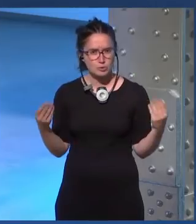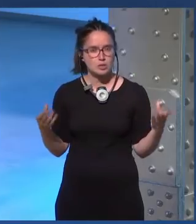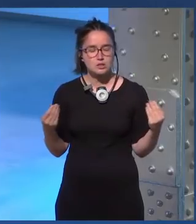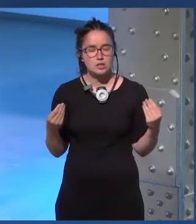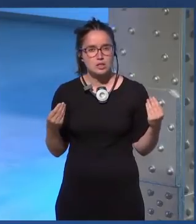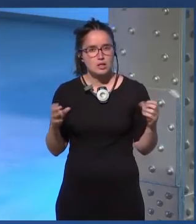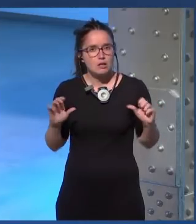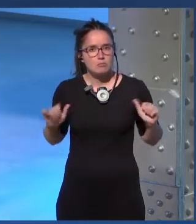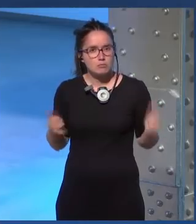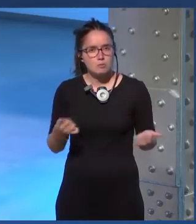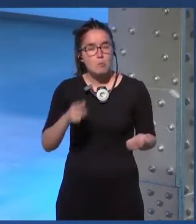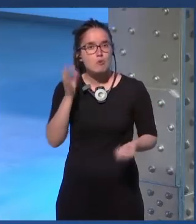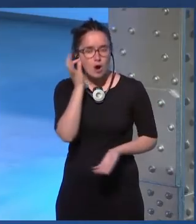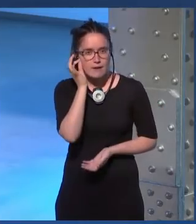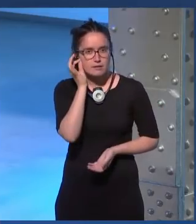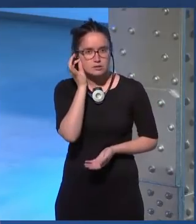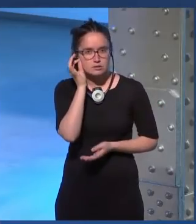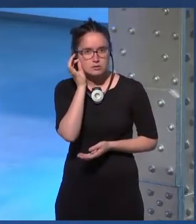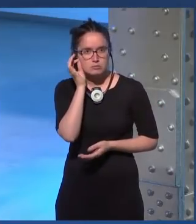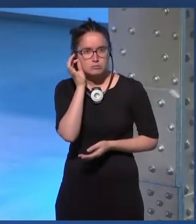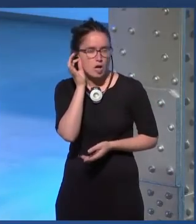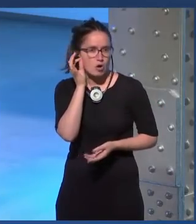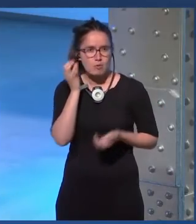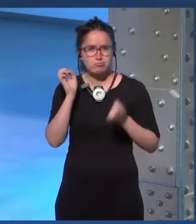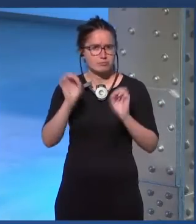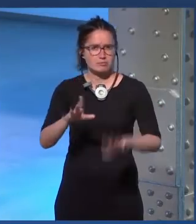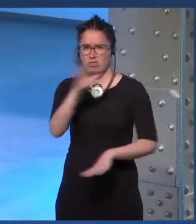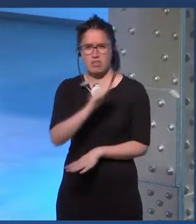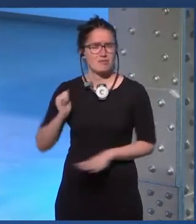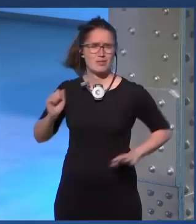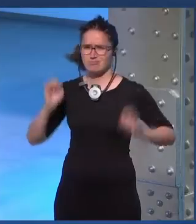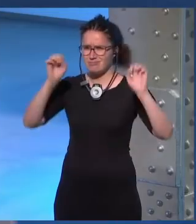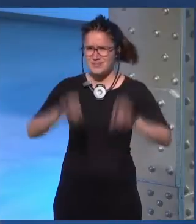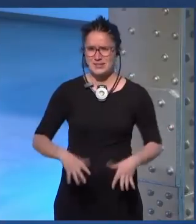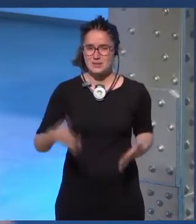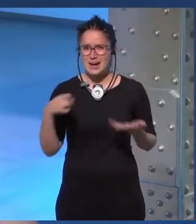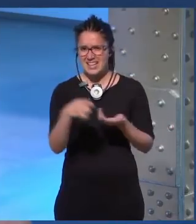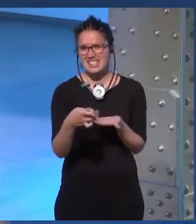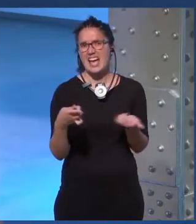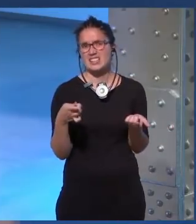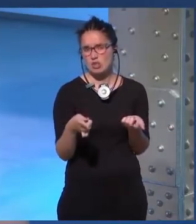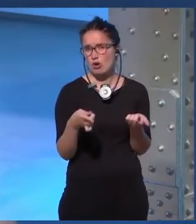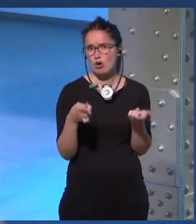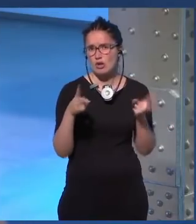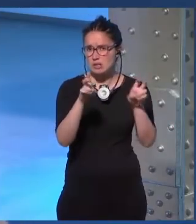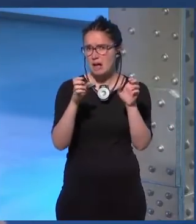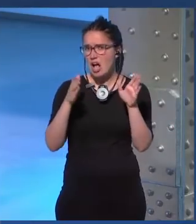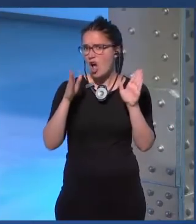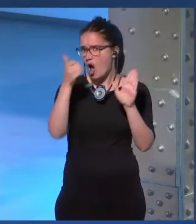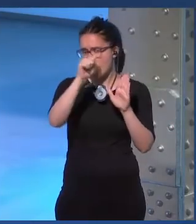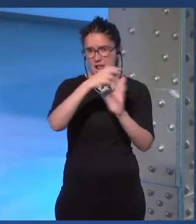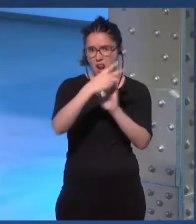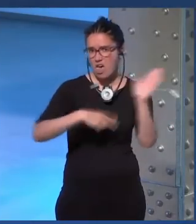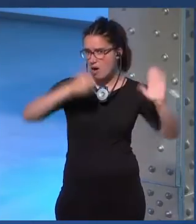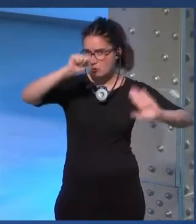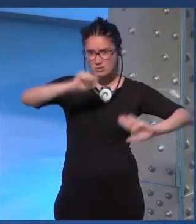que siempre de entrada mujeres que rechazaban la ciencia ficción porque decían es que eso es de eso lo leen hombres eso